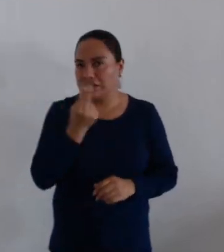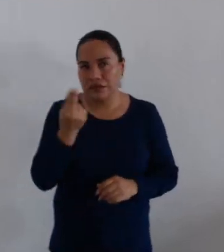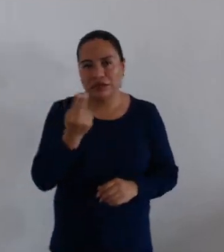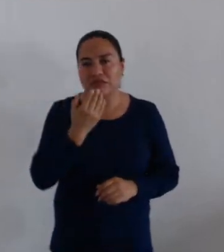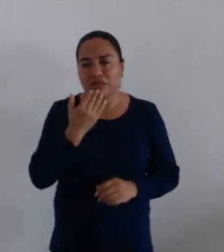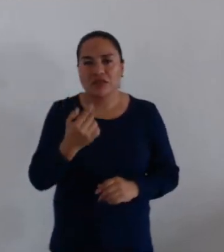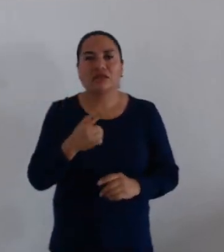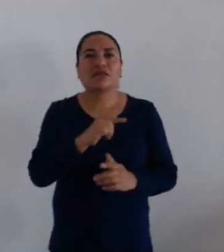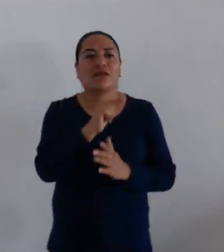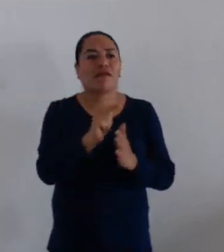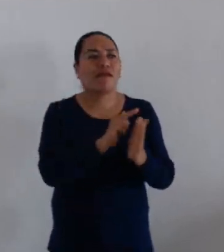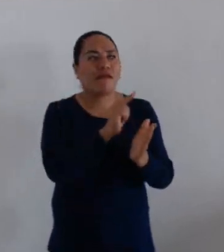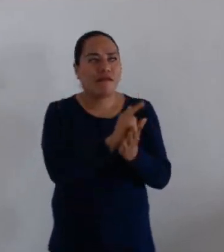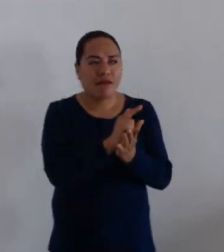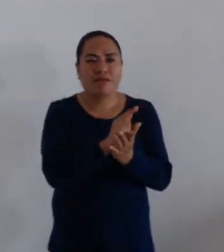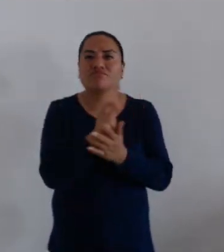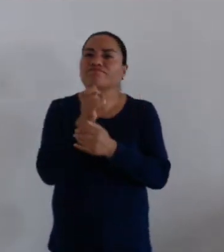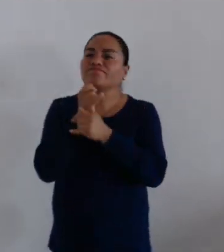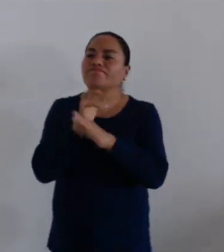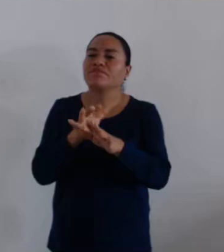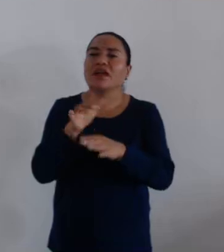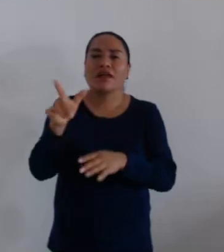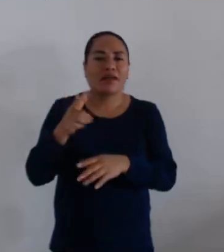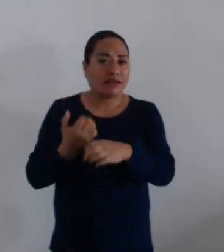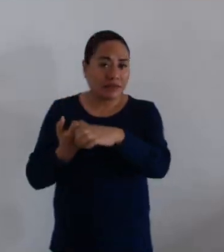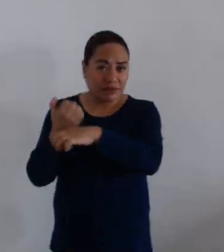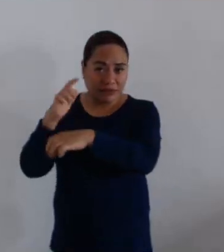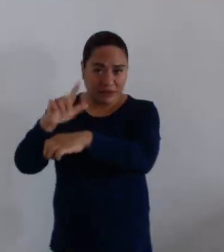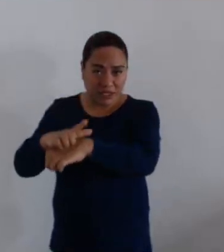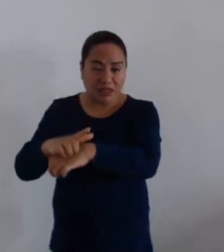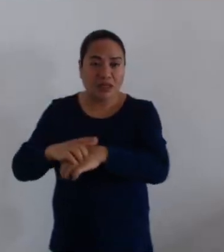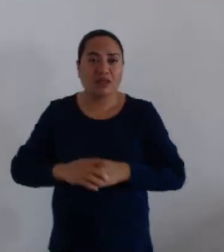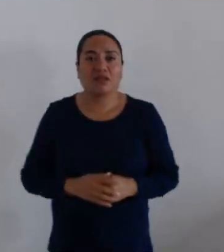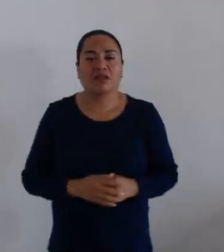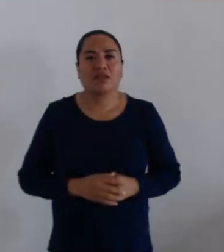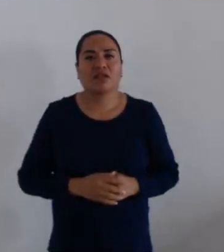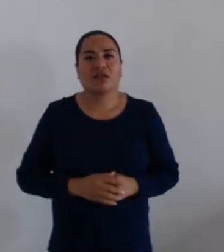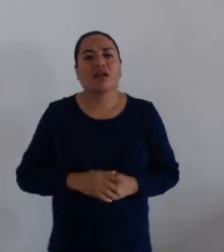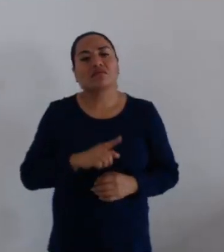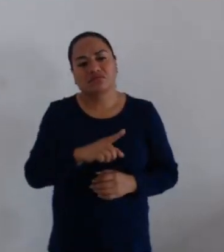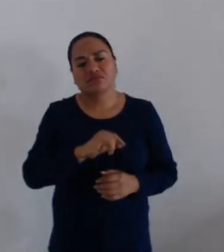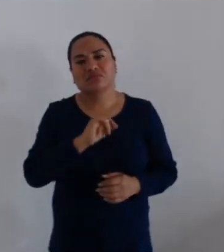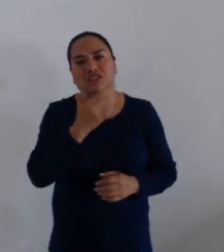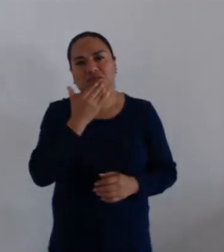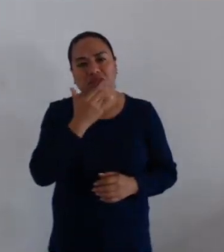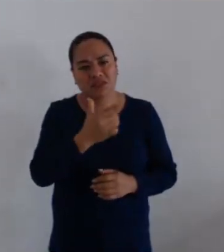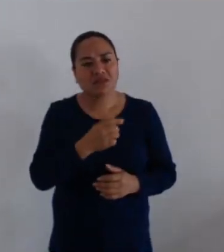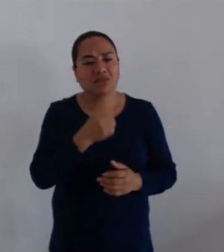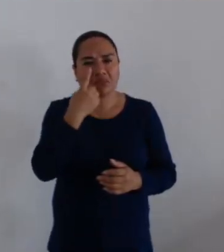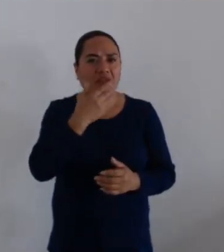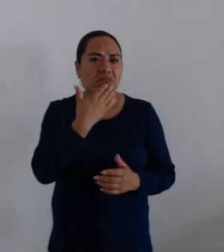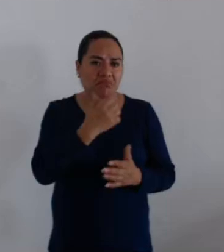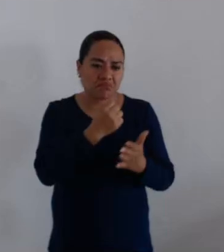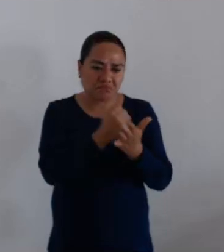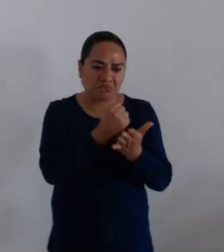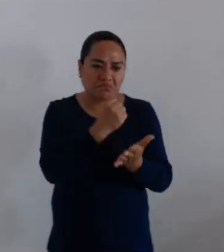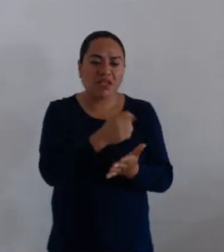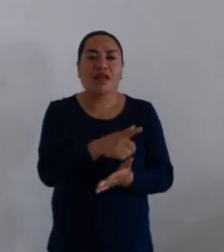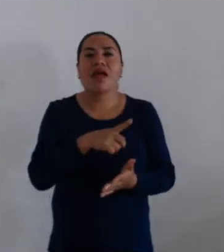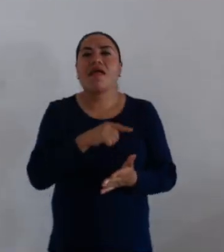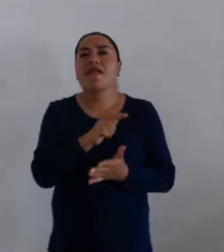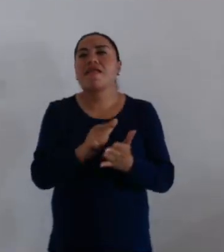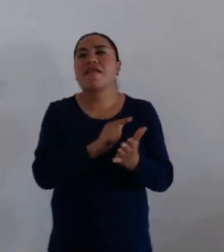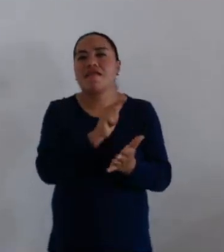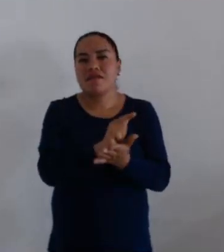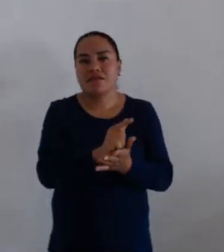los decretos estatales, que el decreto estatal que se ratifica y sobre todo para darle certeza jurídica a la